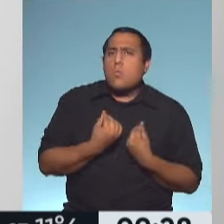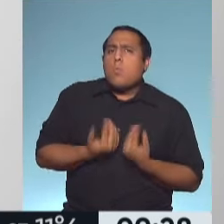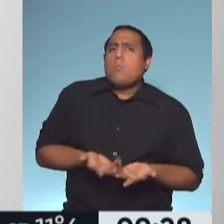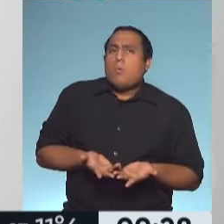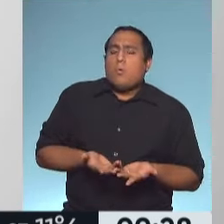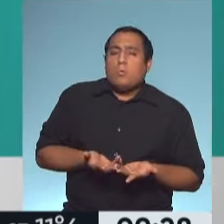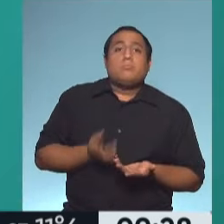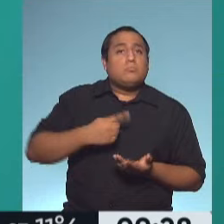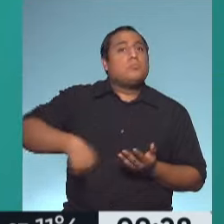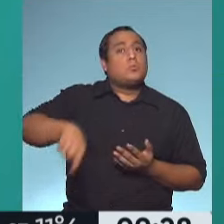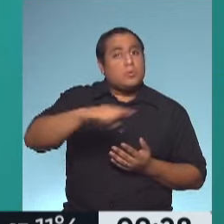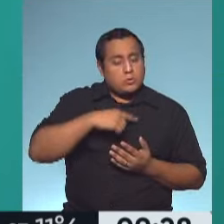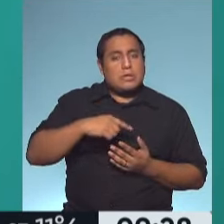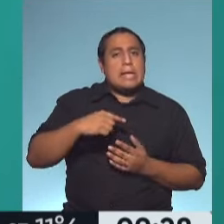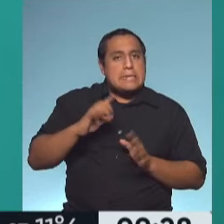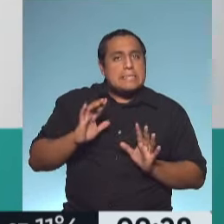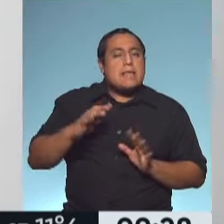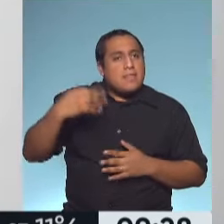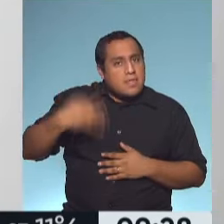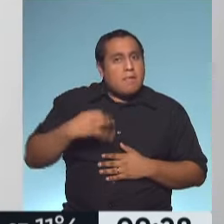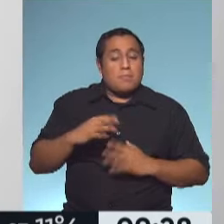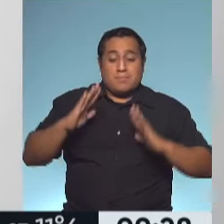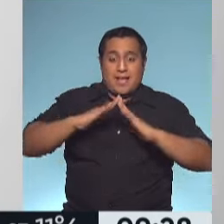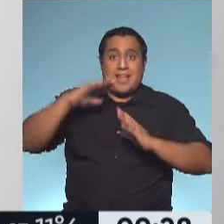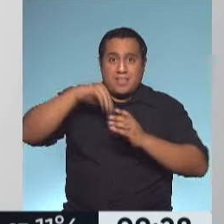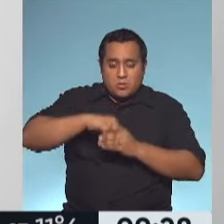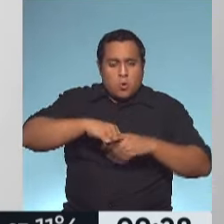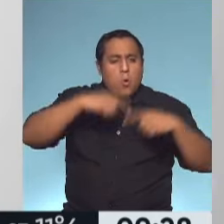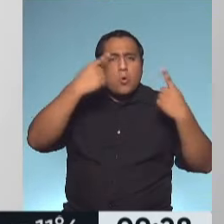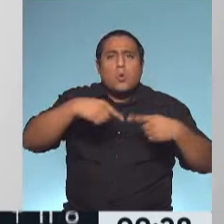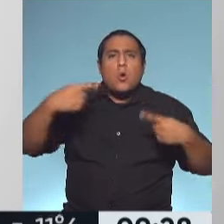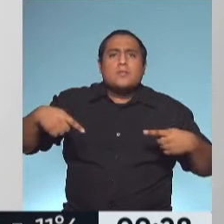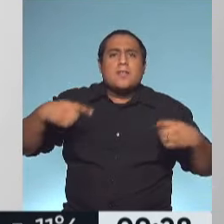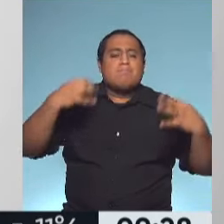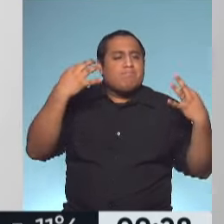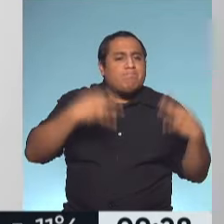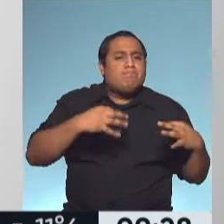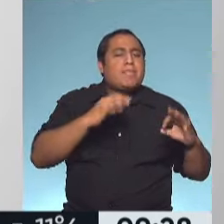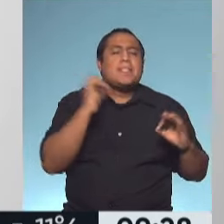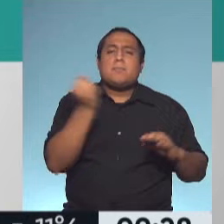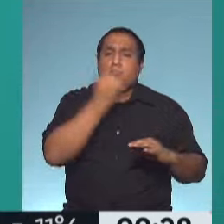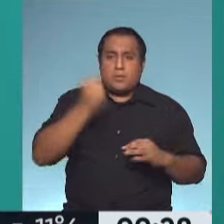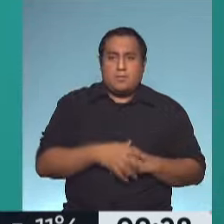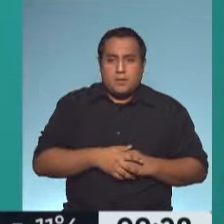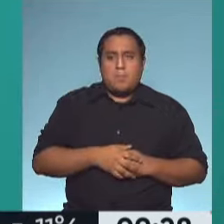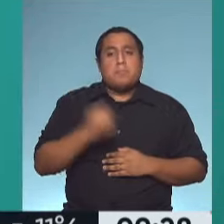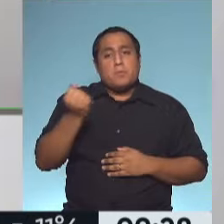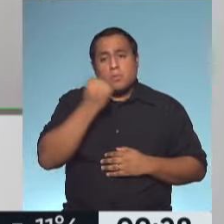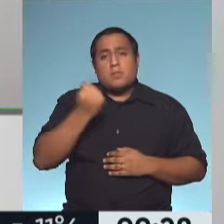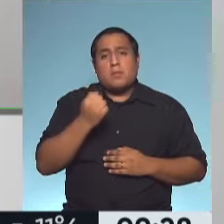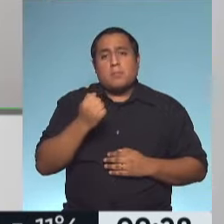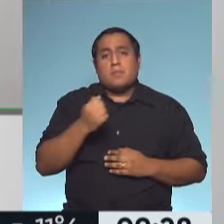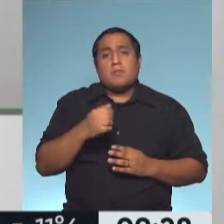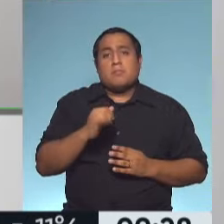tratemos de generar y de tener en casa un ambiente amigable. Es fundamental. Muy importante. Después...